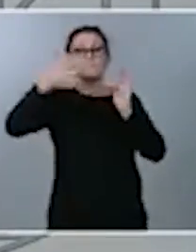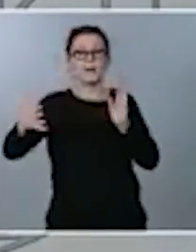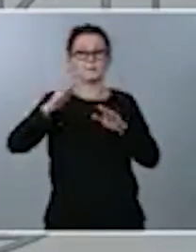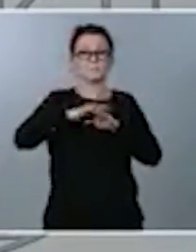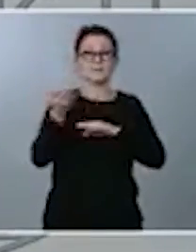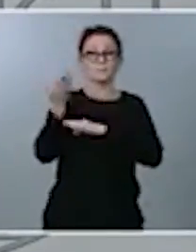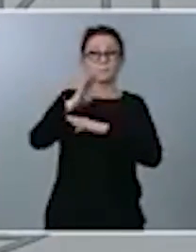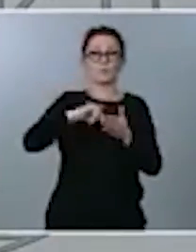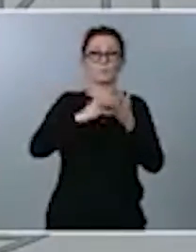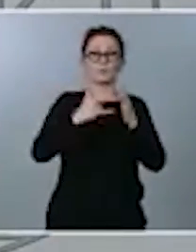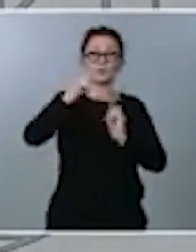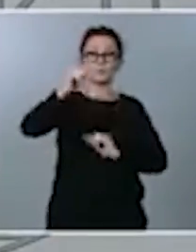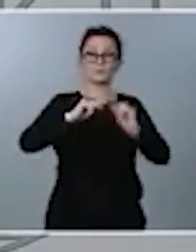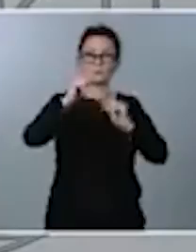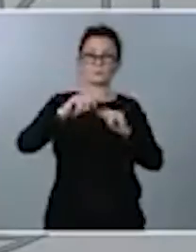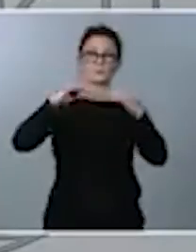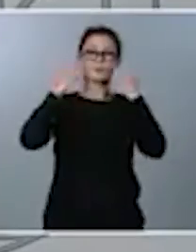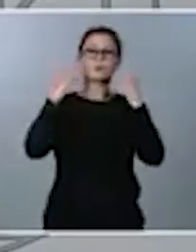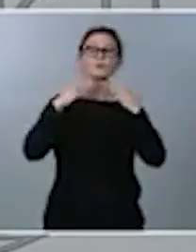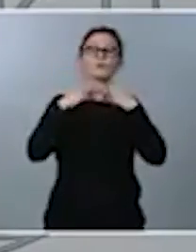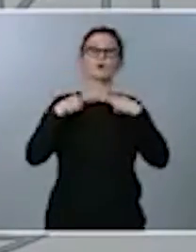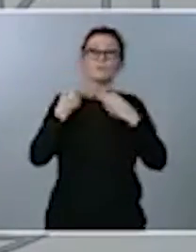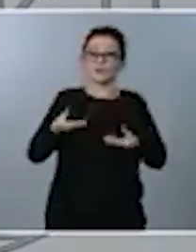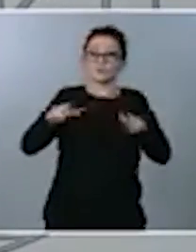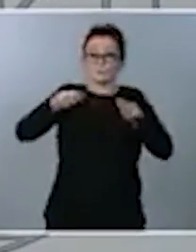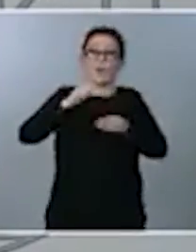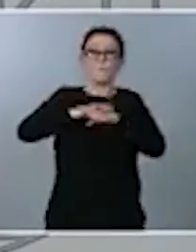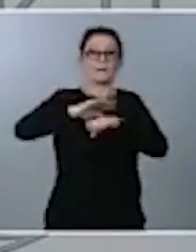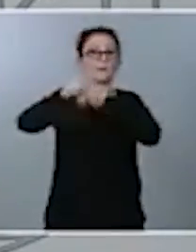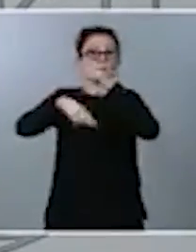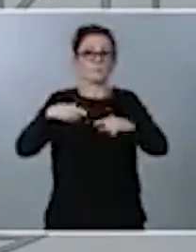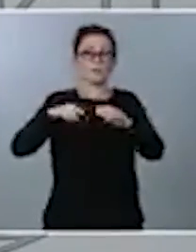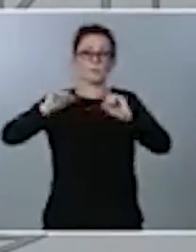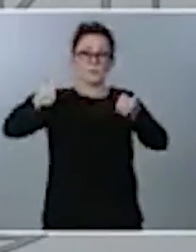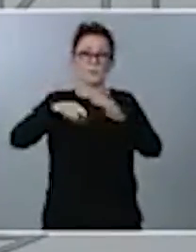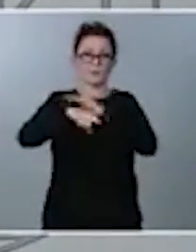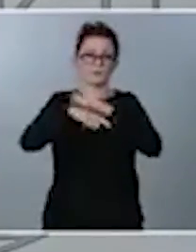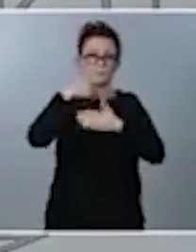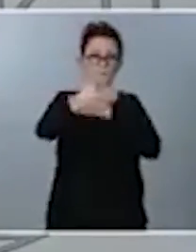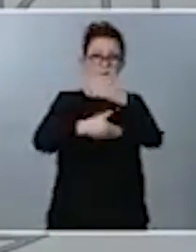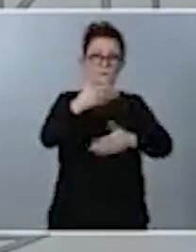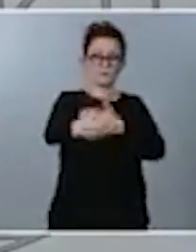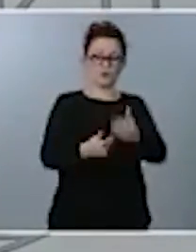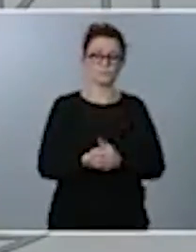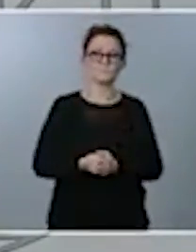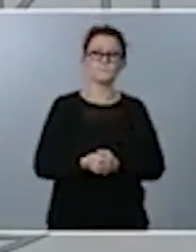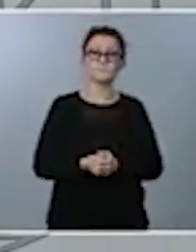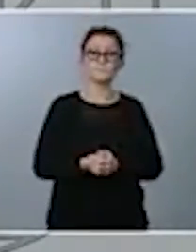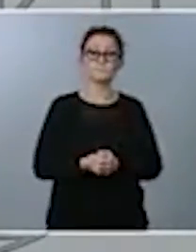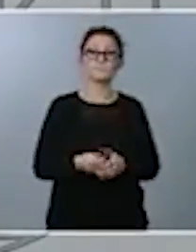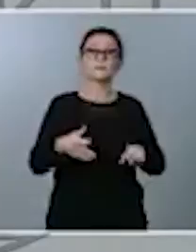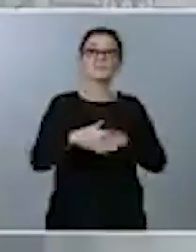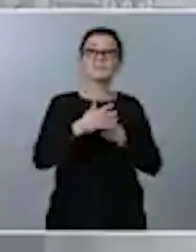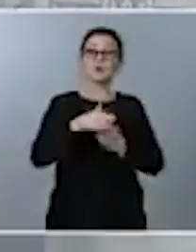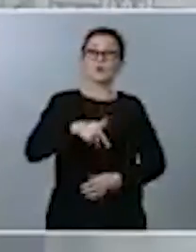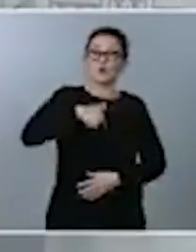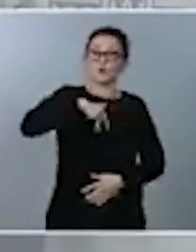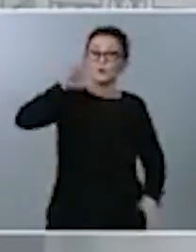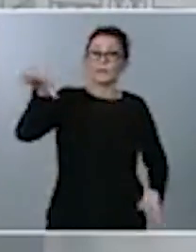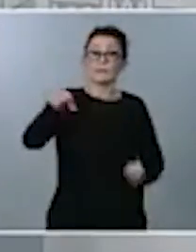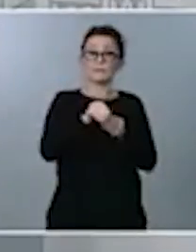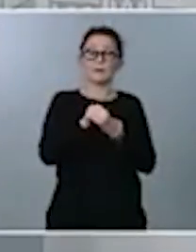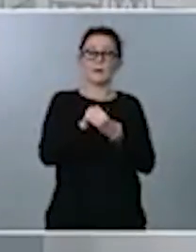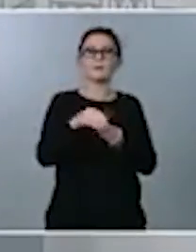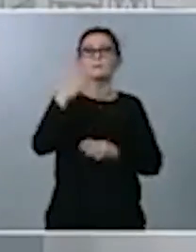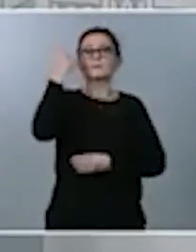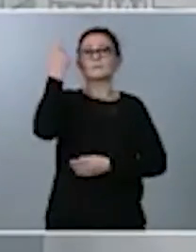en el Congreso de los Diputados para su tramitación. En la parte macro, saben que tras la intensa y brusca caída